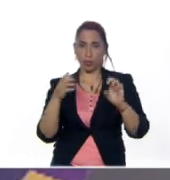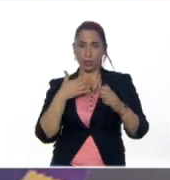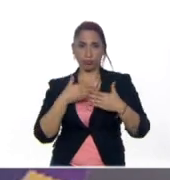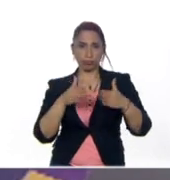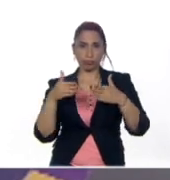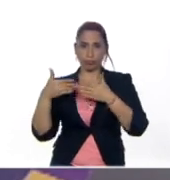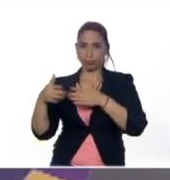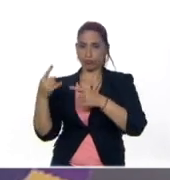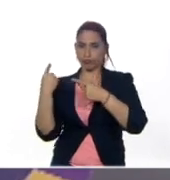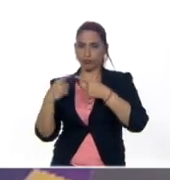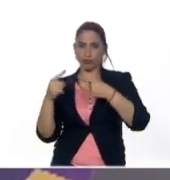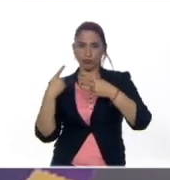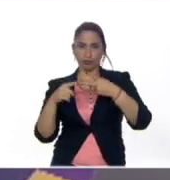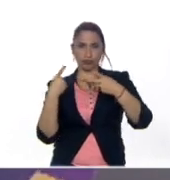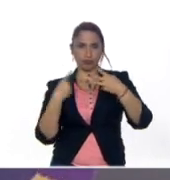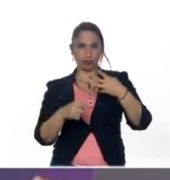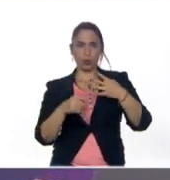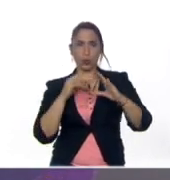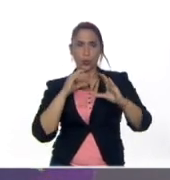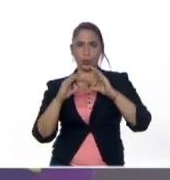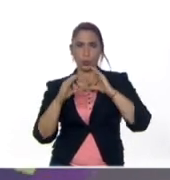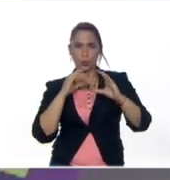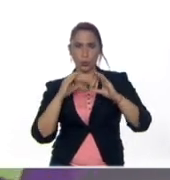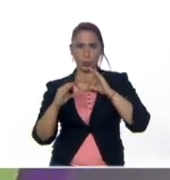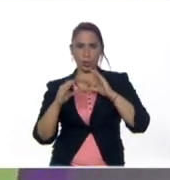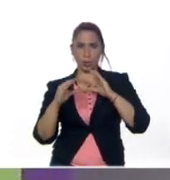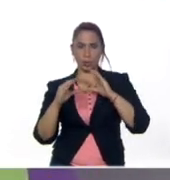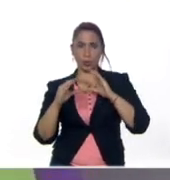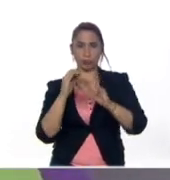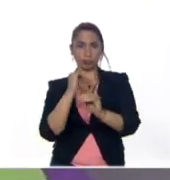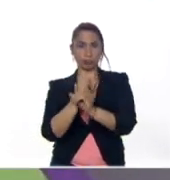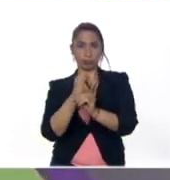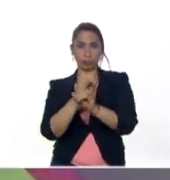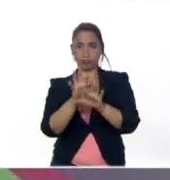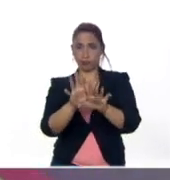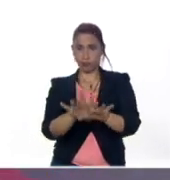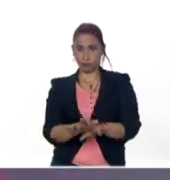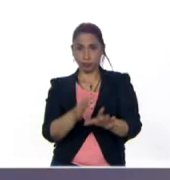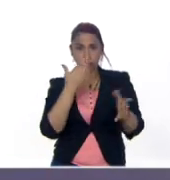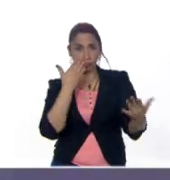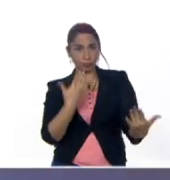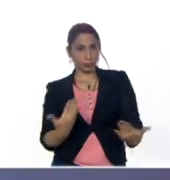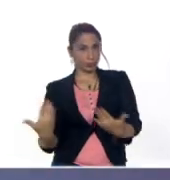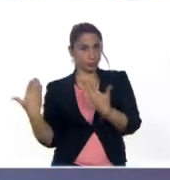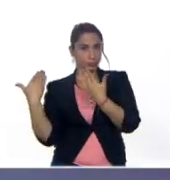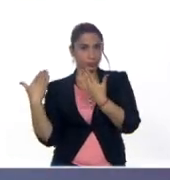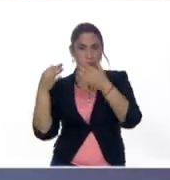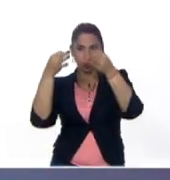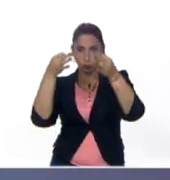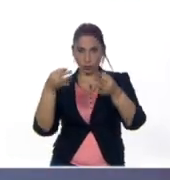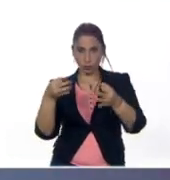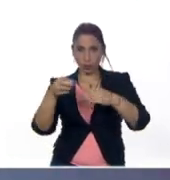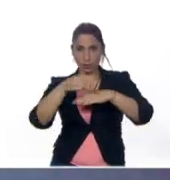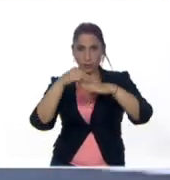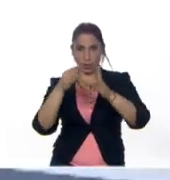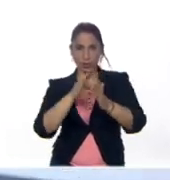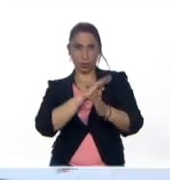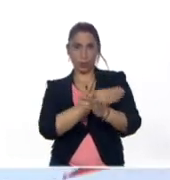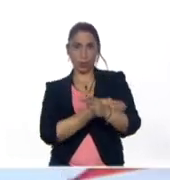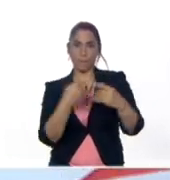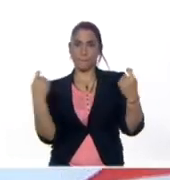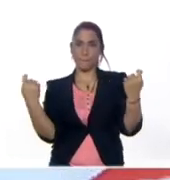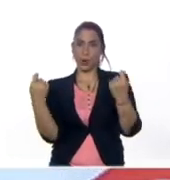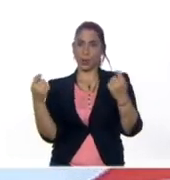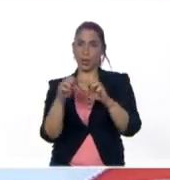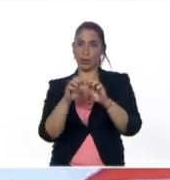garantiza múltiples canales de comunicación en la vía digital por eso te ofrecemos el portal oficial del Ministerio del Poder Popular